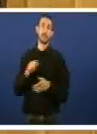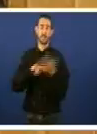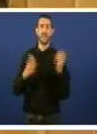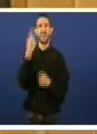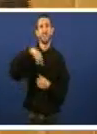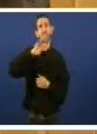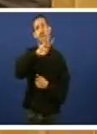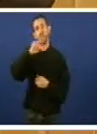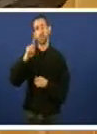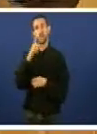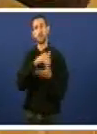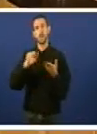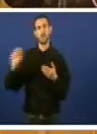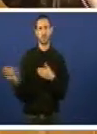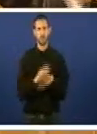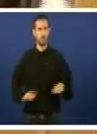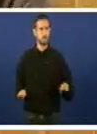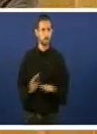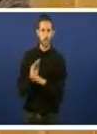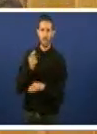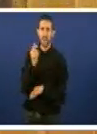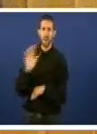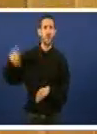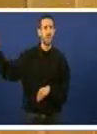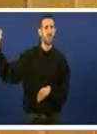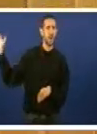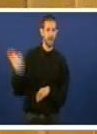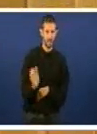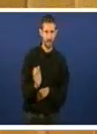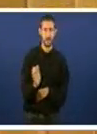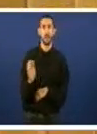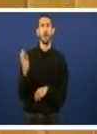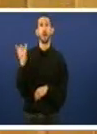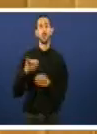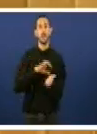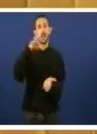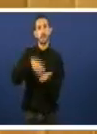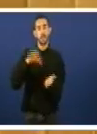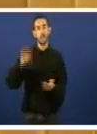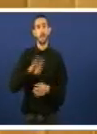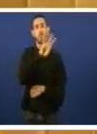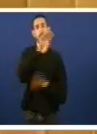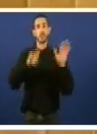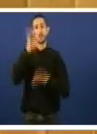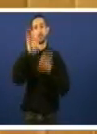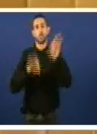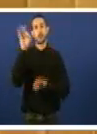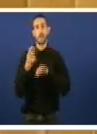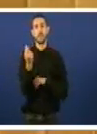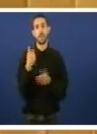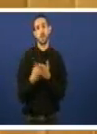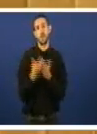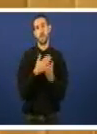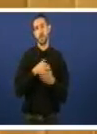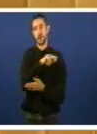é, a pesar de todo, que unha entidade que ten o 46% do mercado financeiro en Galiza, que